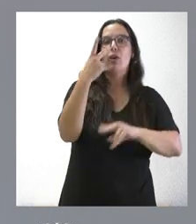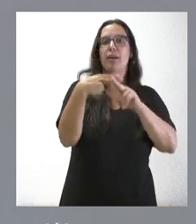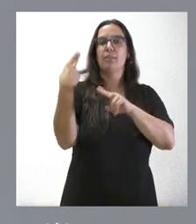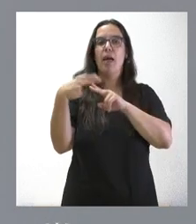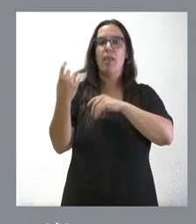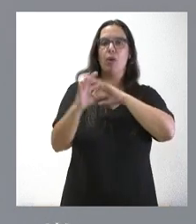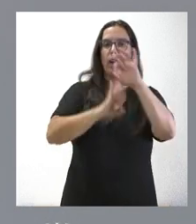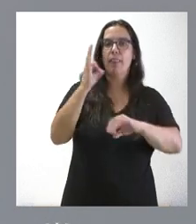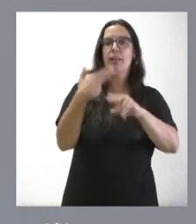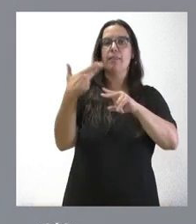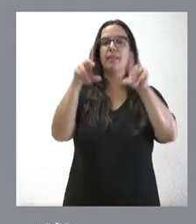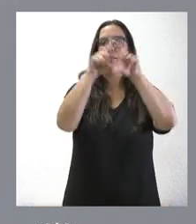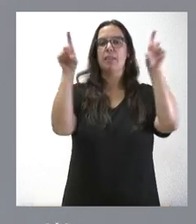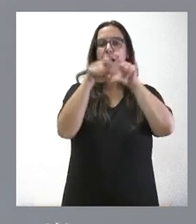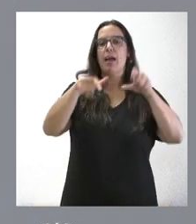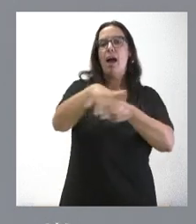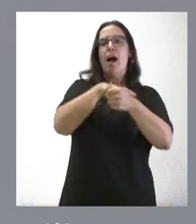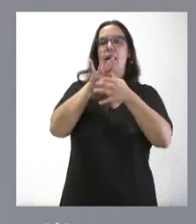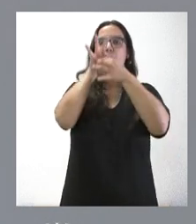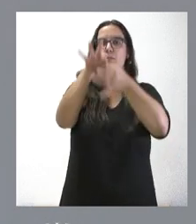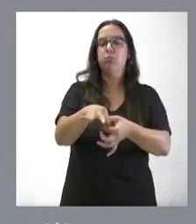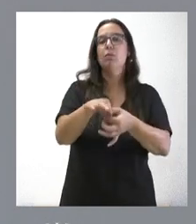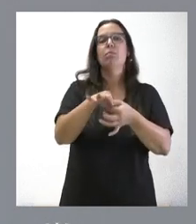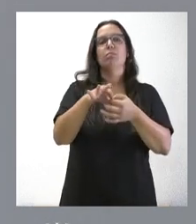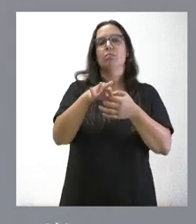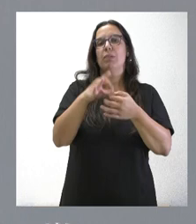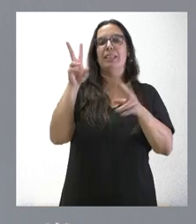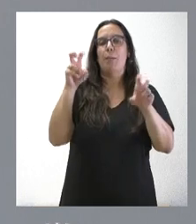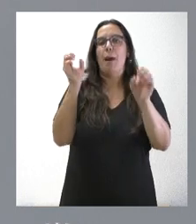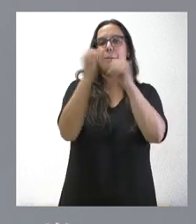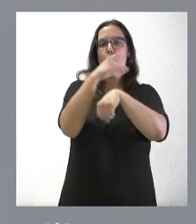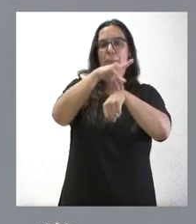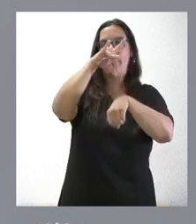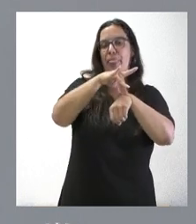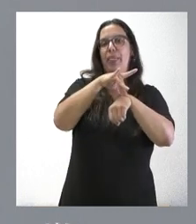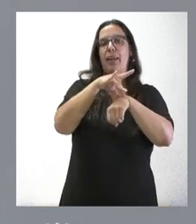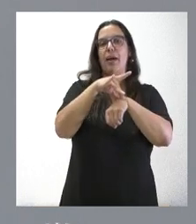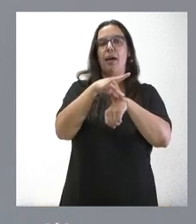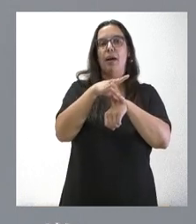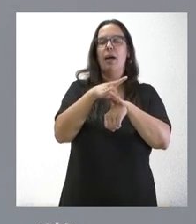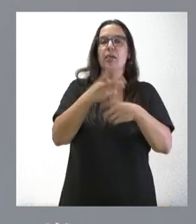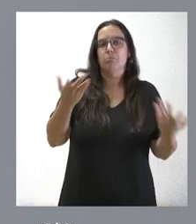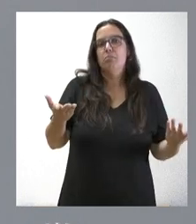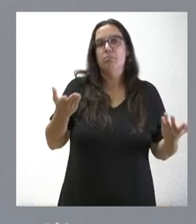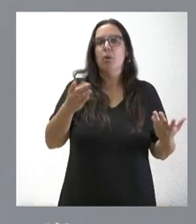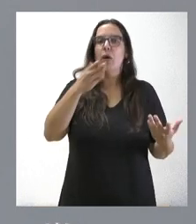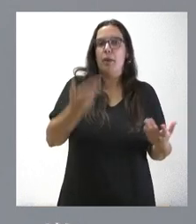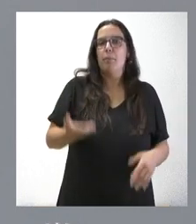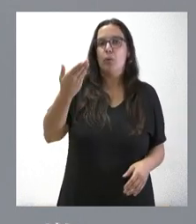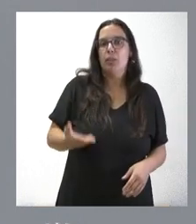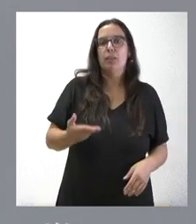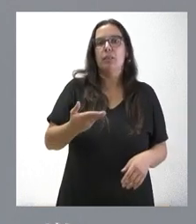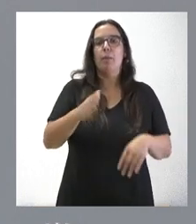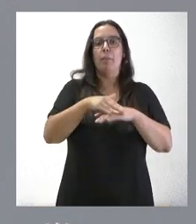empresariales en este área vinculadas a todo lo que es la biomedicina, que es ciertamente muy relevante como